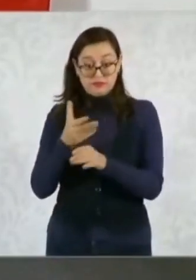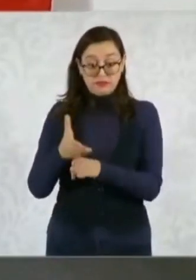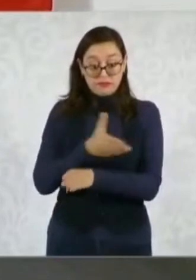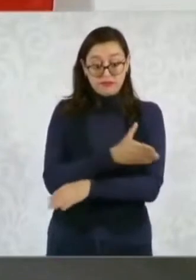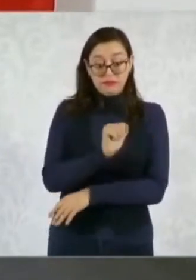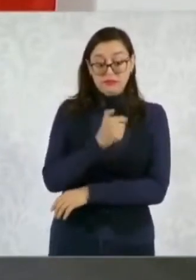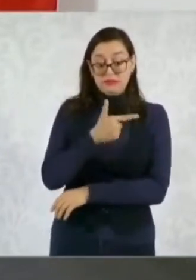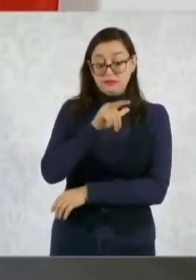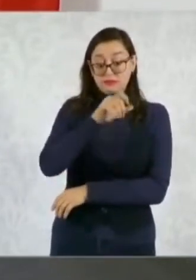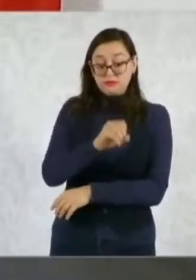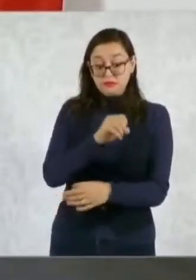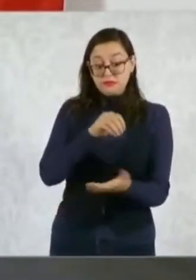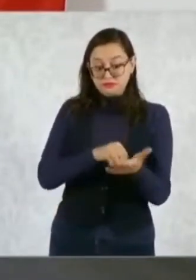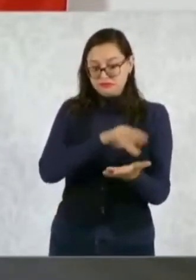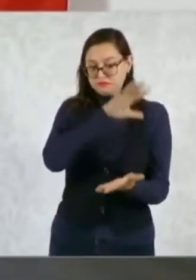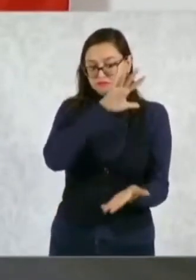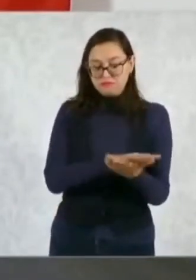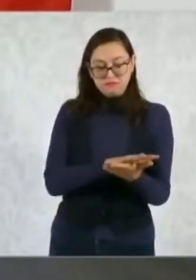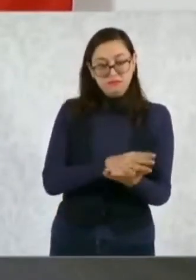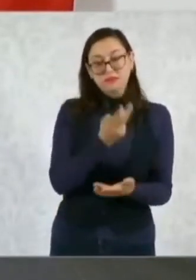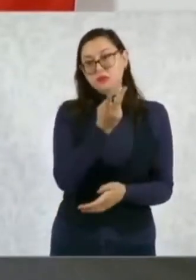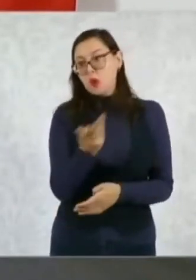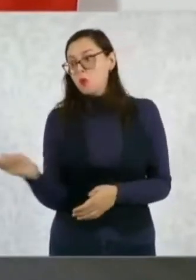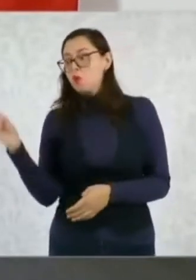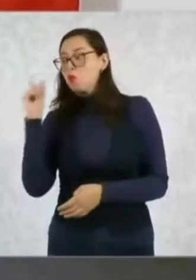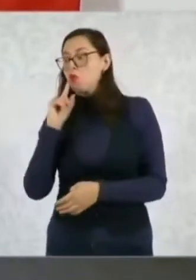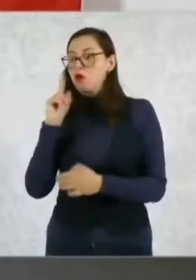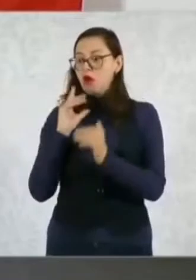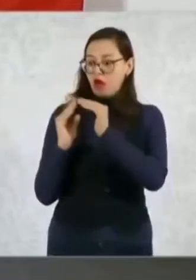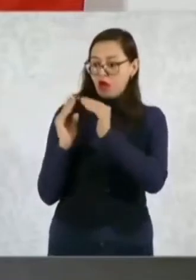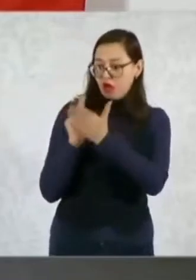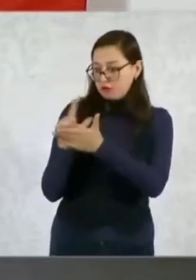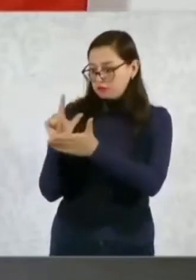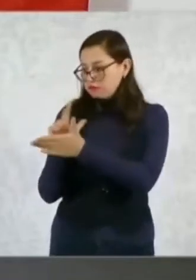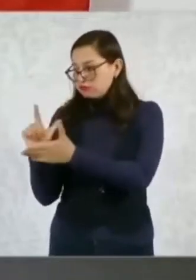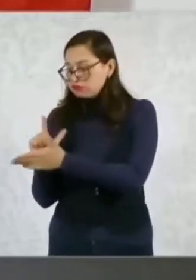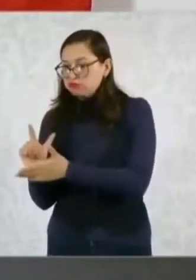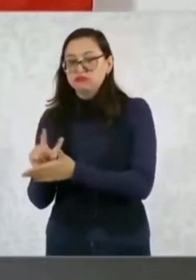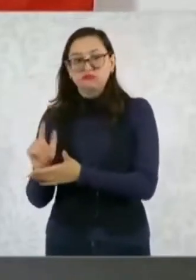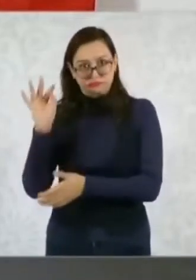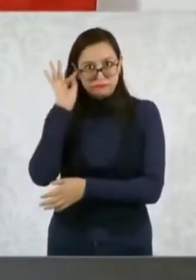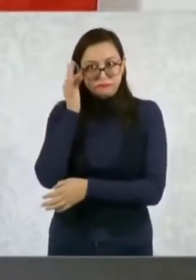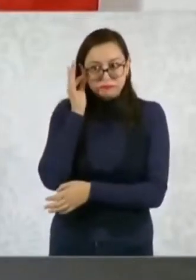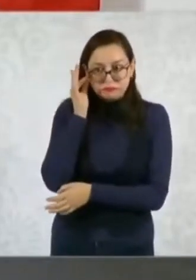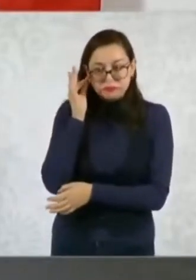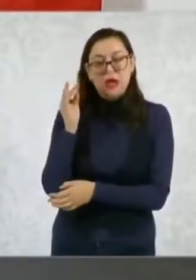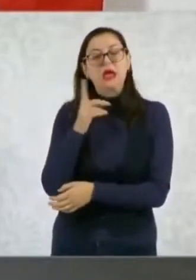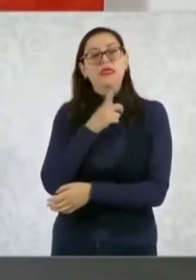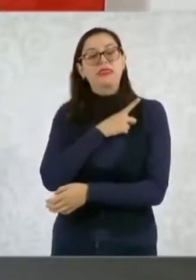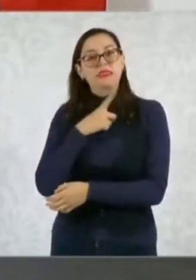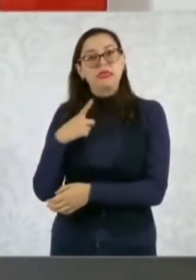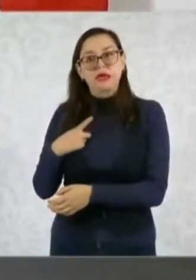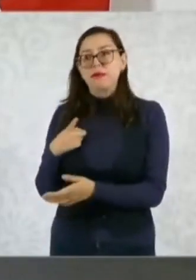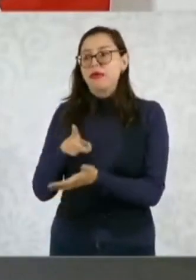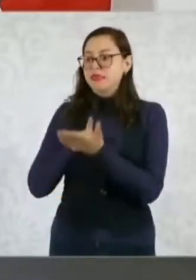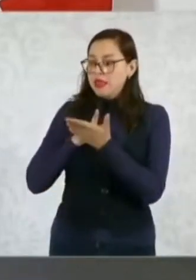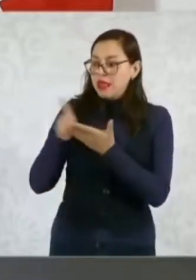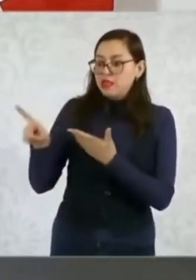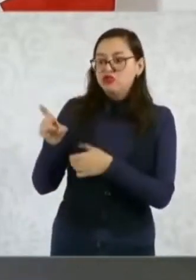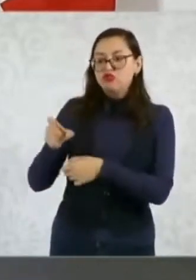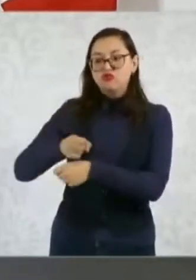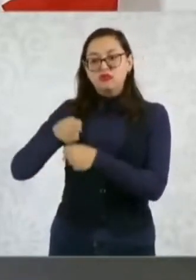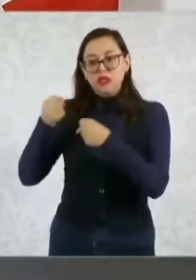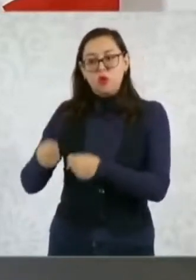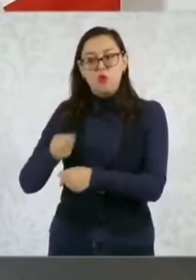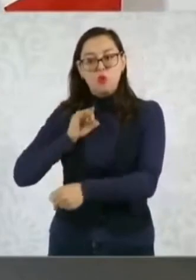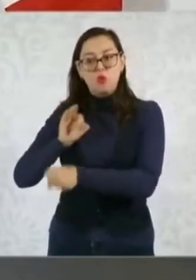puedan tener su seguridad social, que es algo que tenemos que garantizar que así sea y que